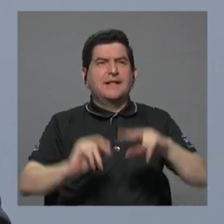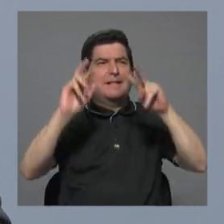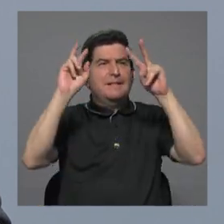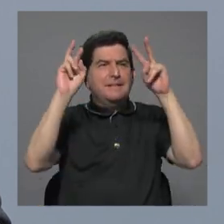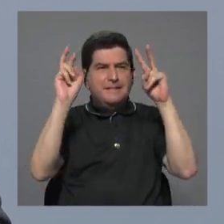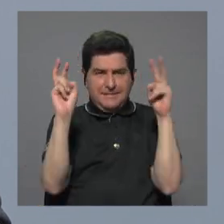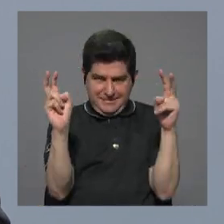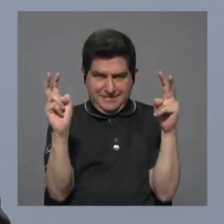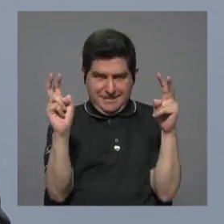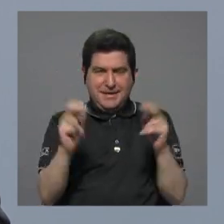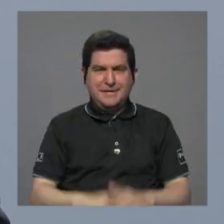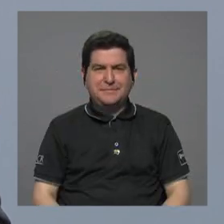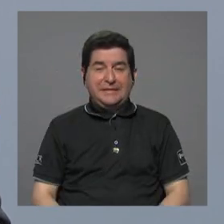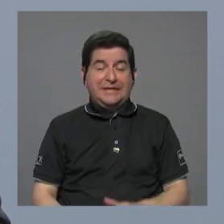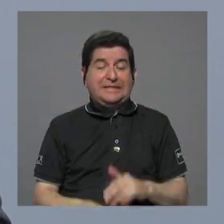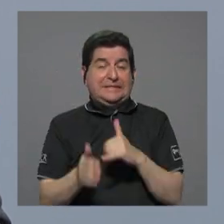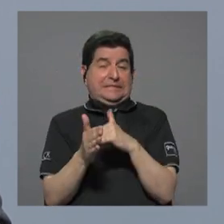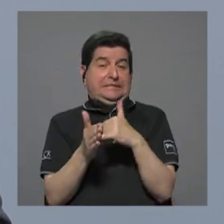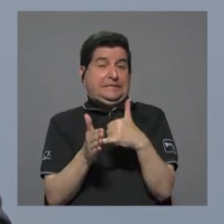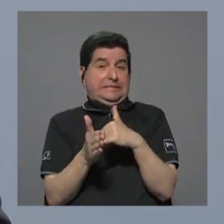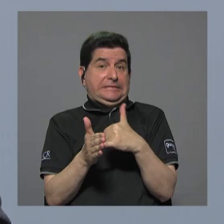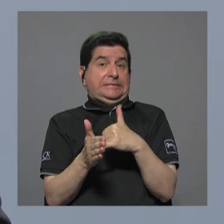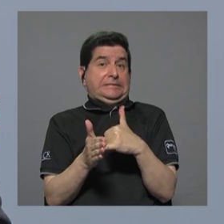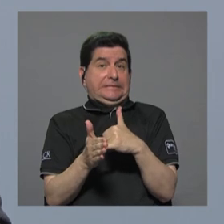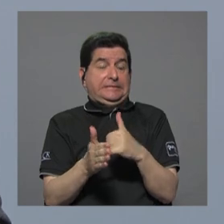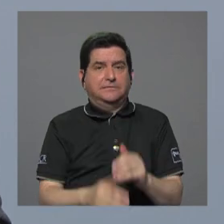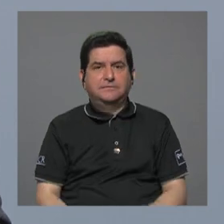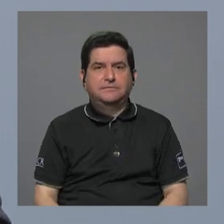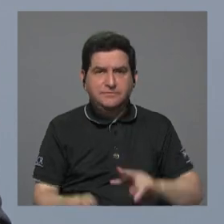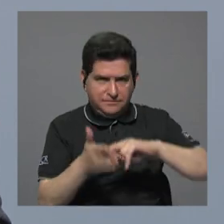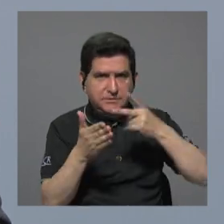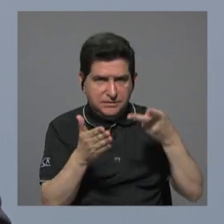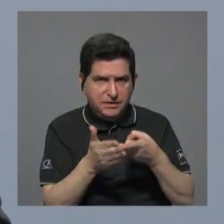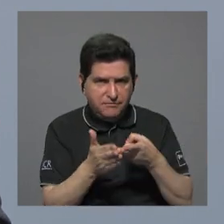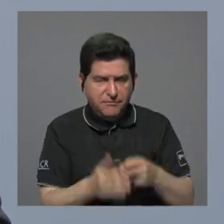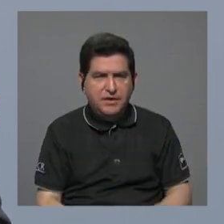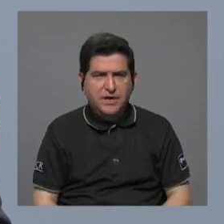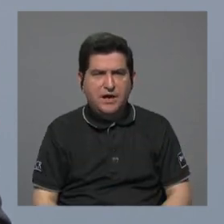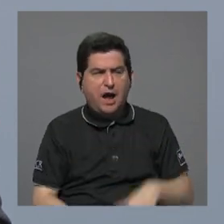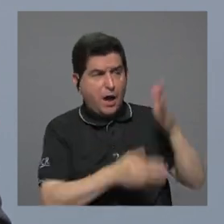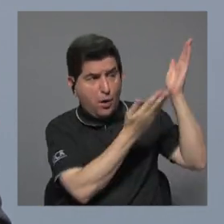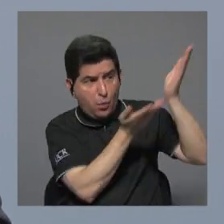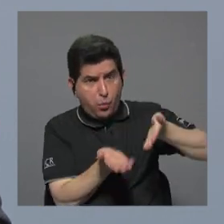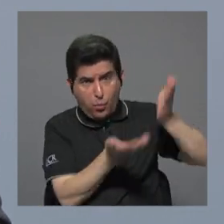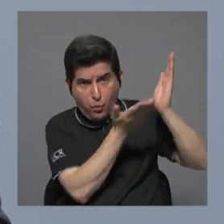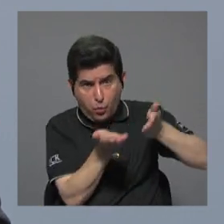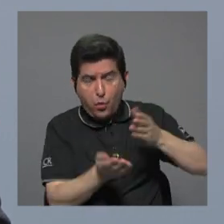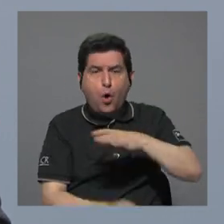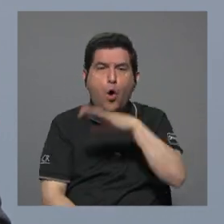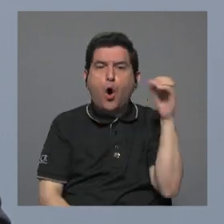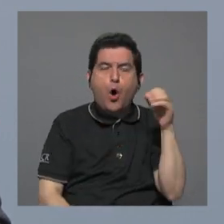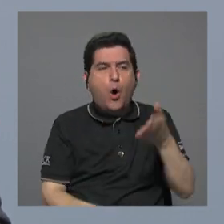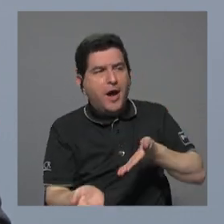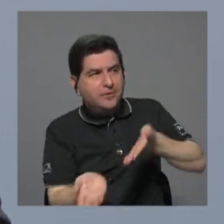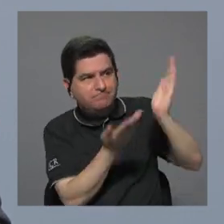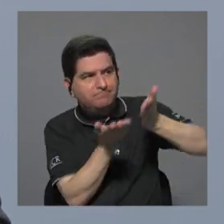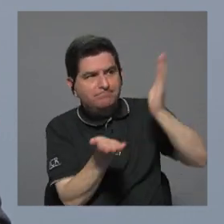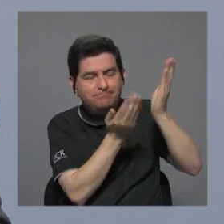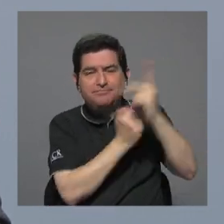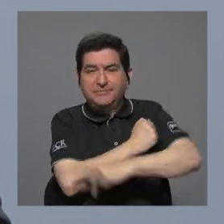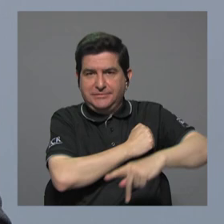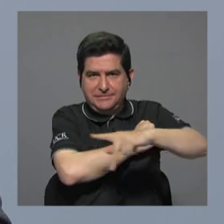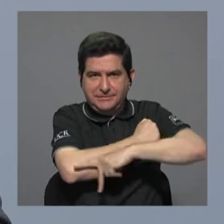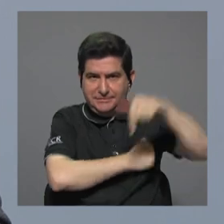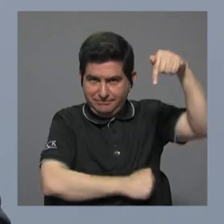tan sensible como son las importaciones y las exportaciones de este